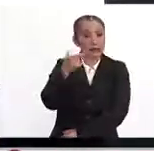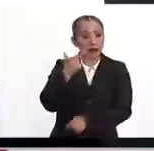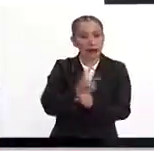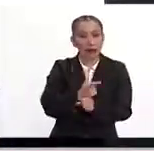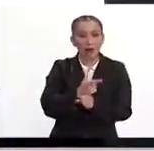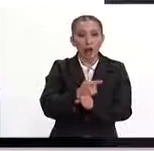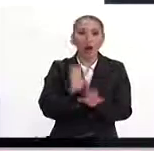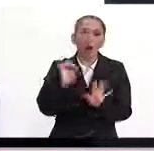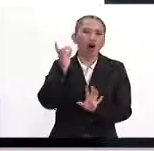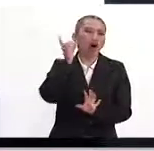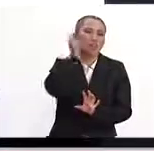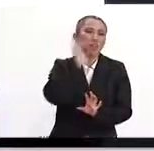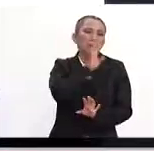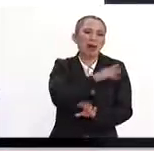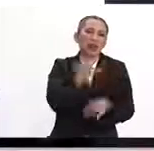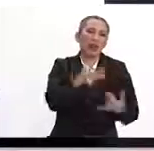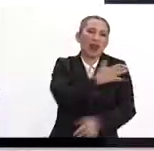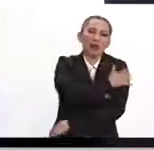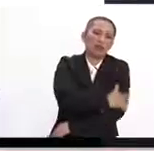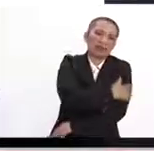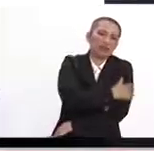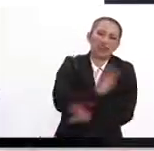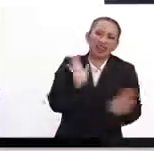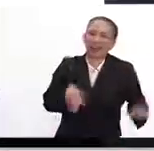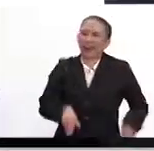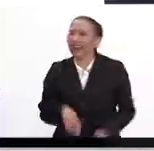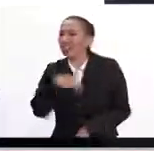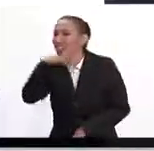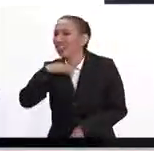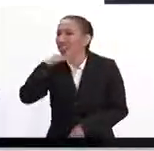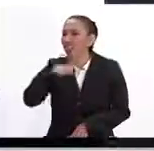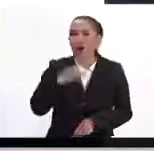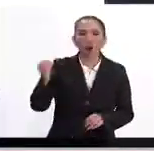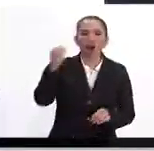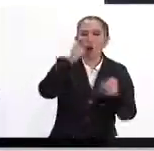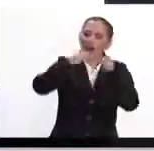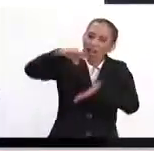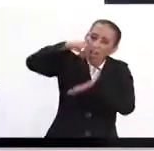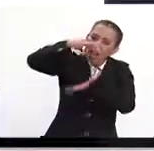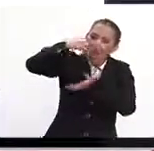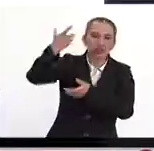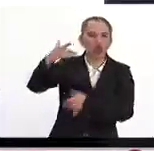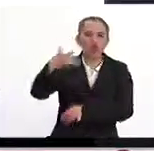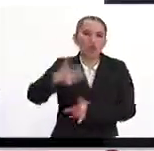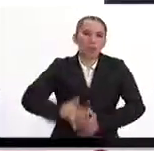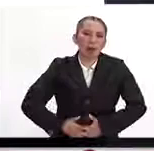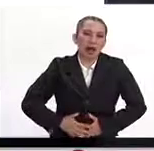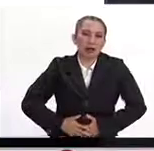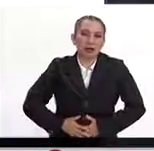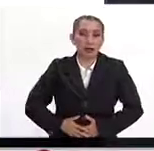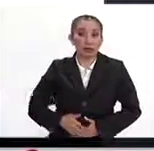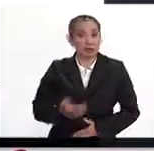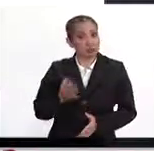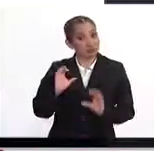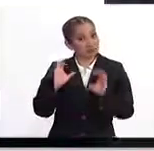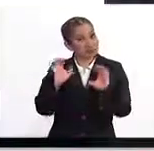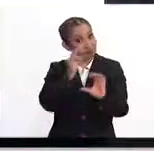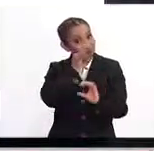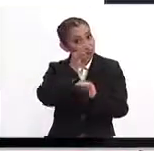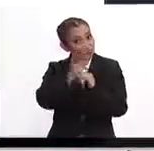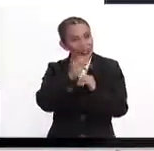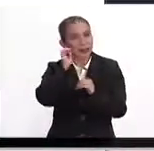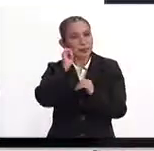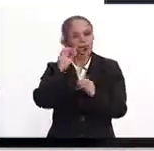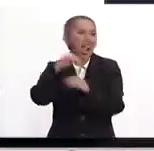ah, es que dormí mal y por eso me está doliendo el brazo, o anoche me comí unos tacos y por eso me está doliendo el estómago. Somos muy